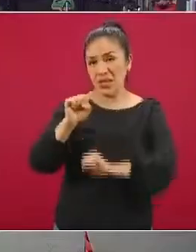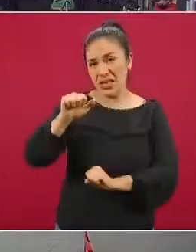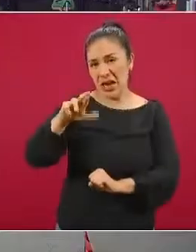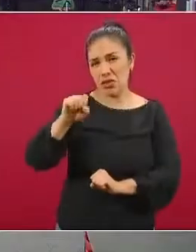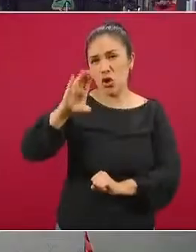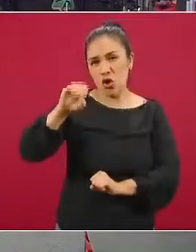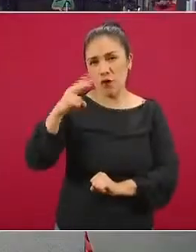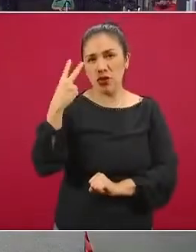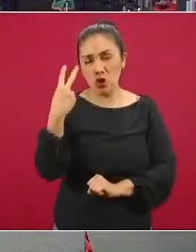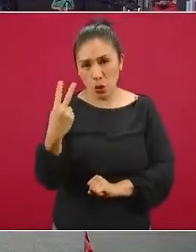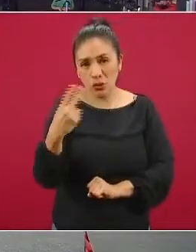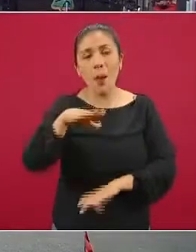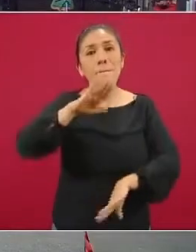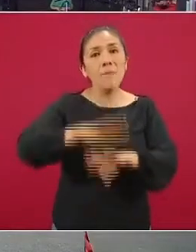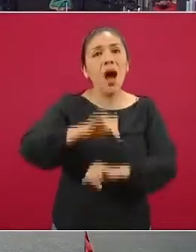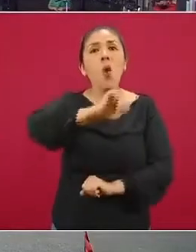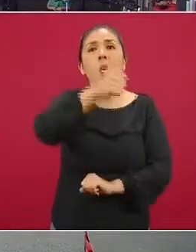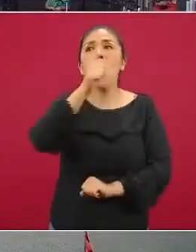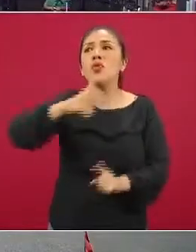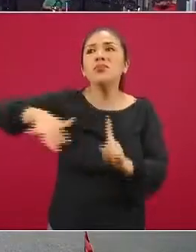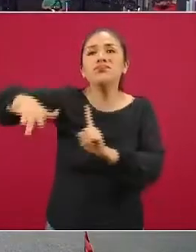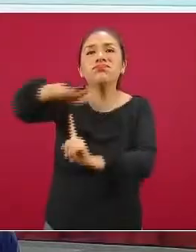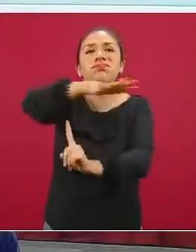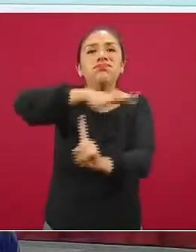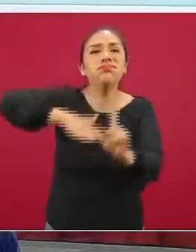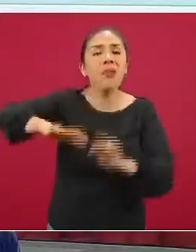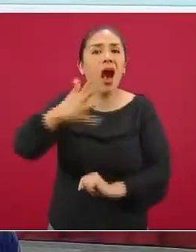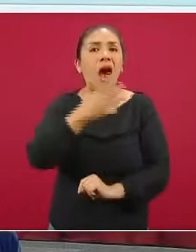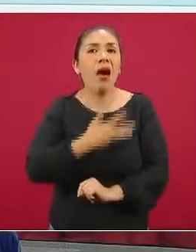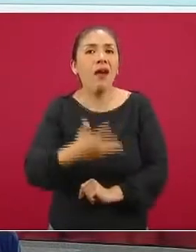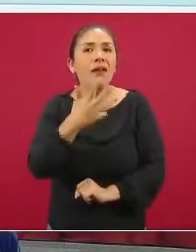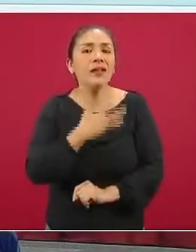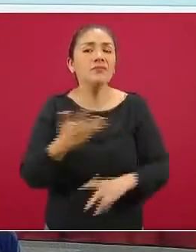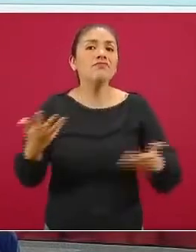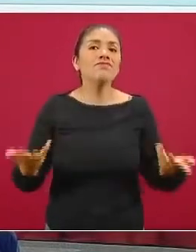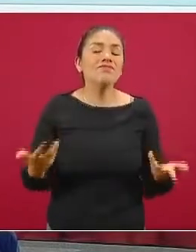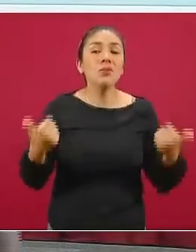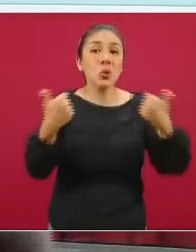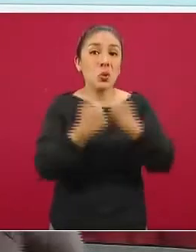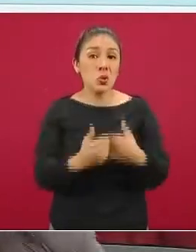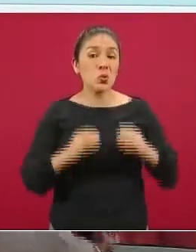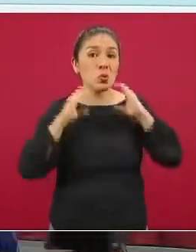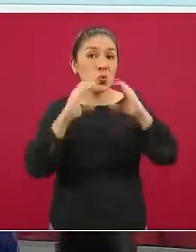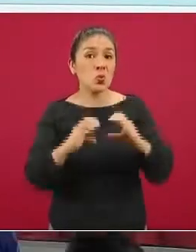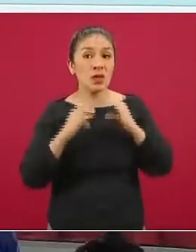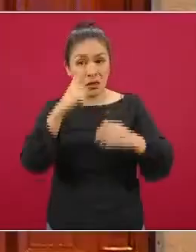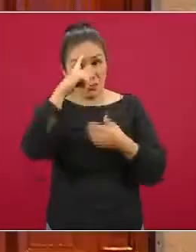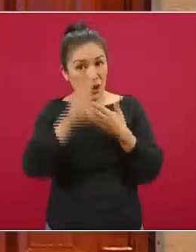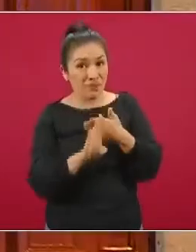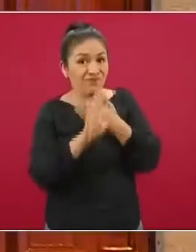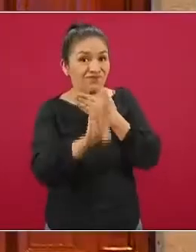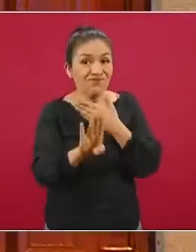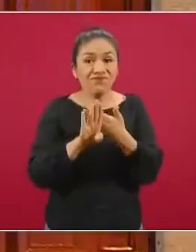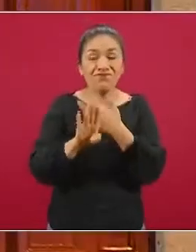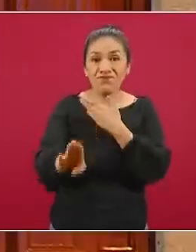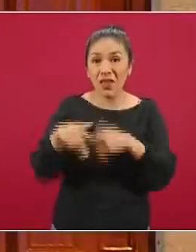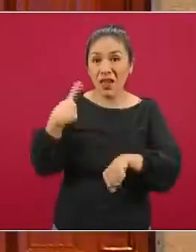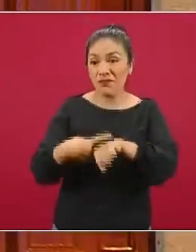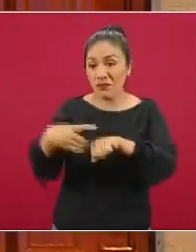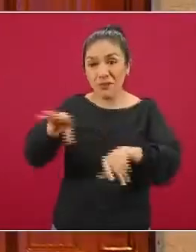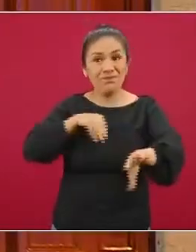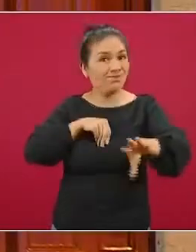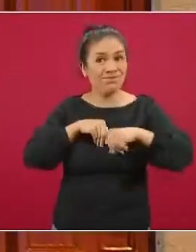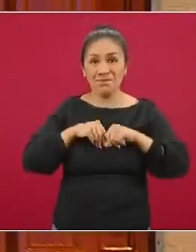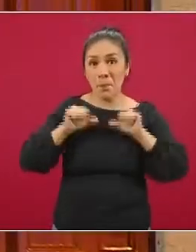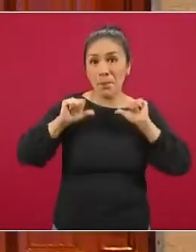-CoV-2, perdón, estén circulando a nivel comunitario, pues las medidas que previenen precisamente estos contagios